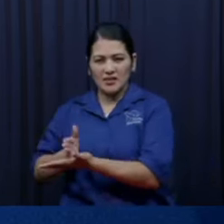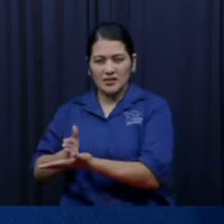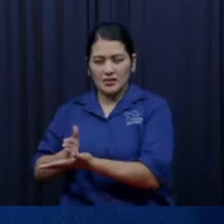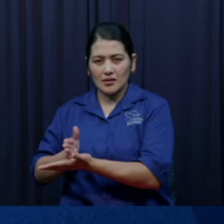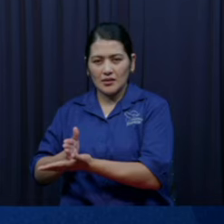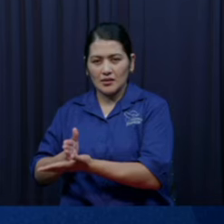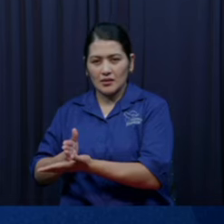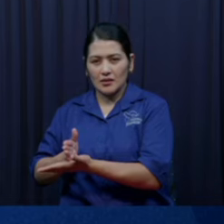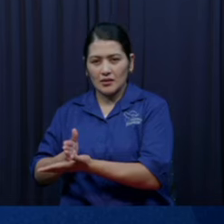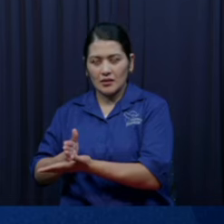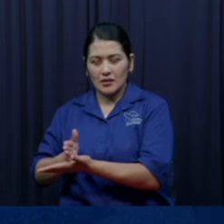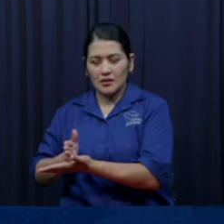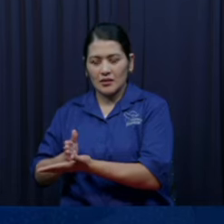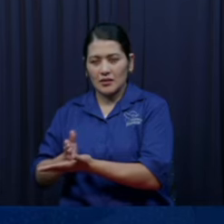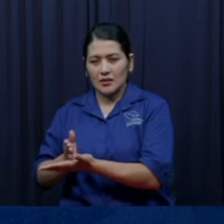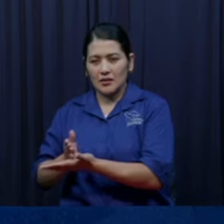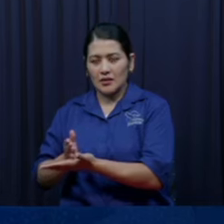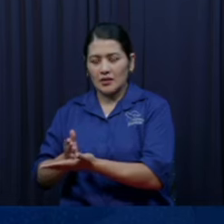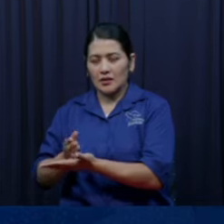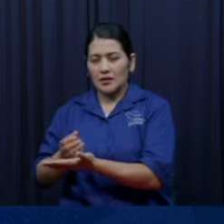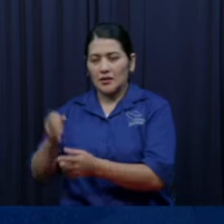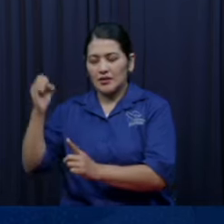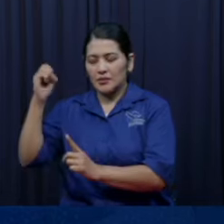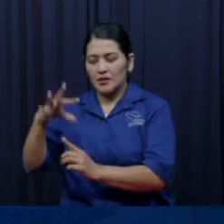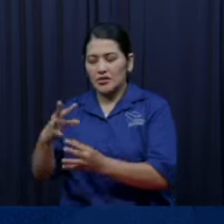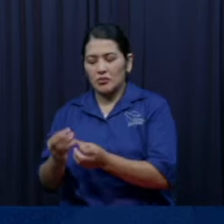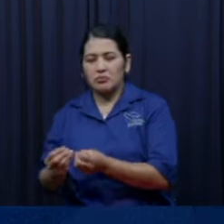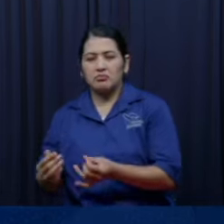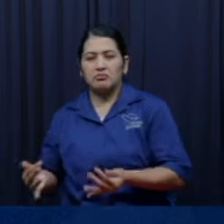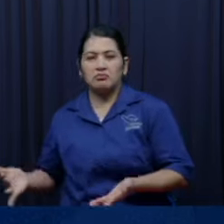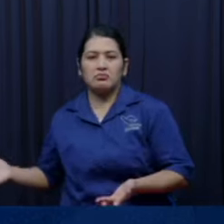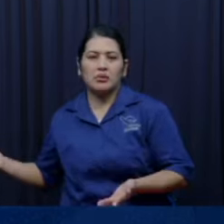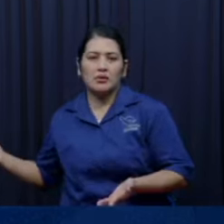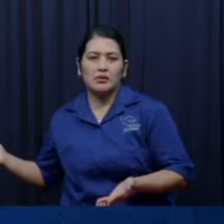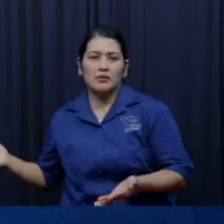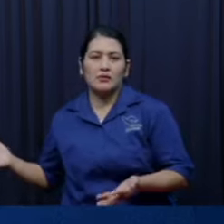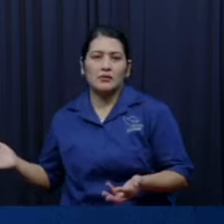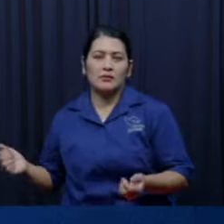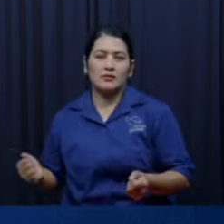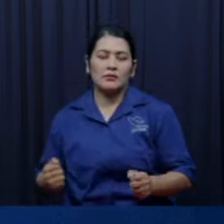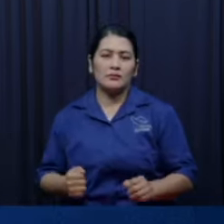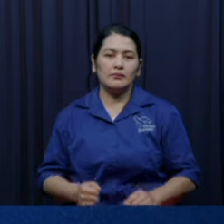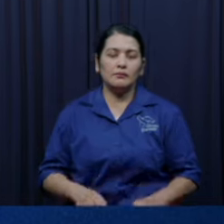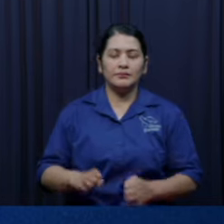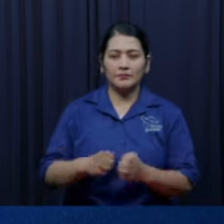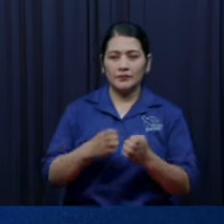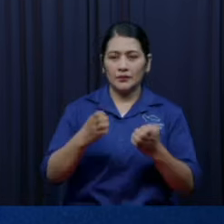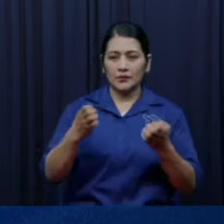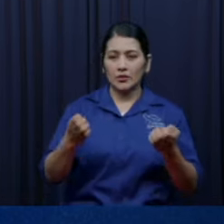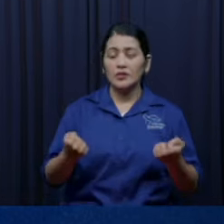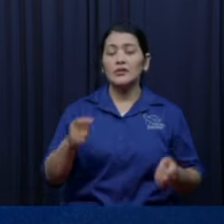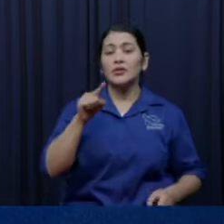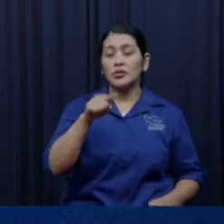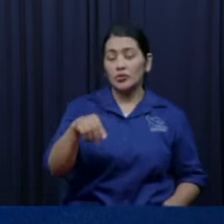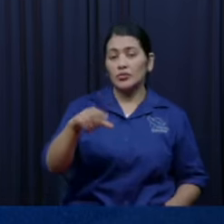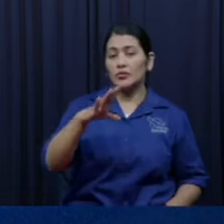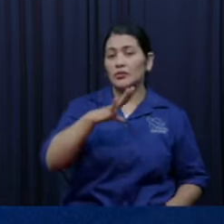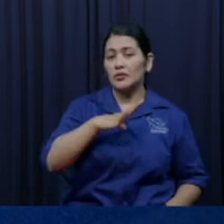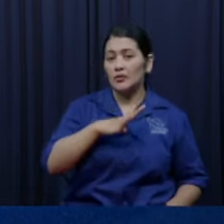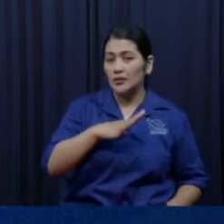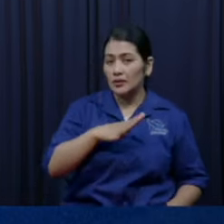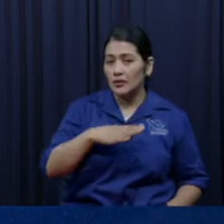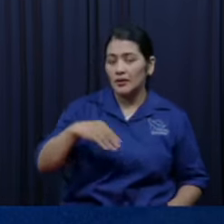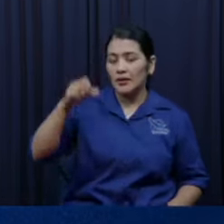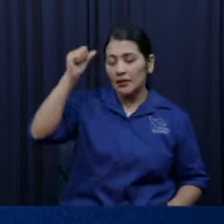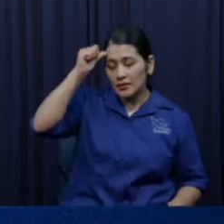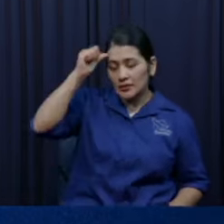o sea que Dios si tienes sabiduría Dios te da tesoros preciosos que están en tu casa